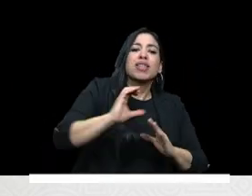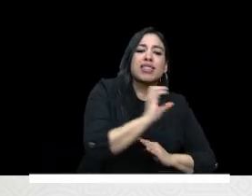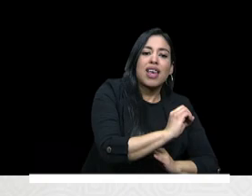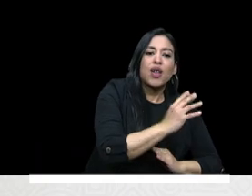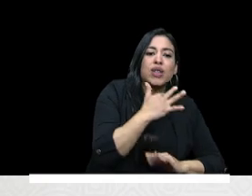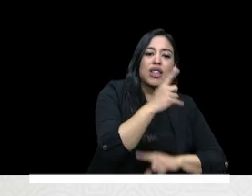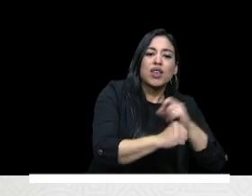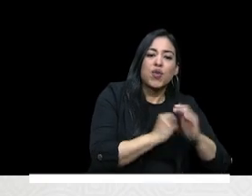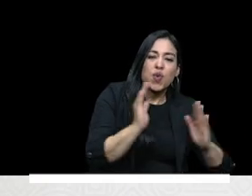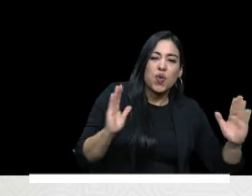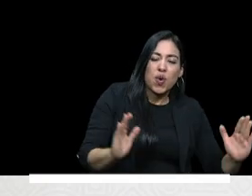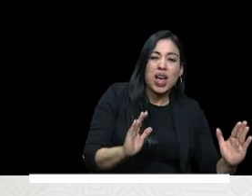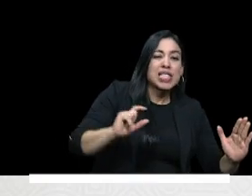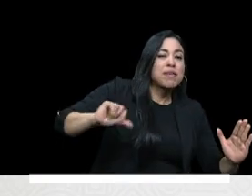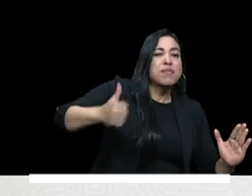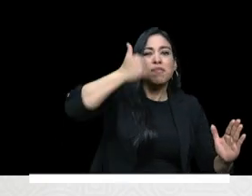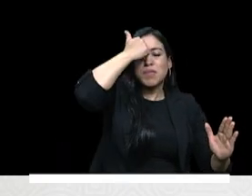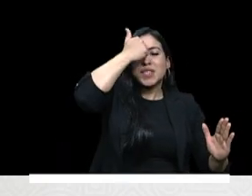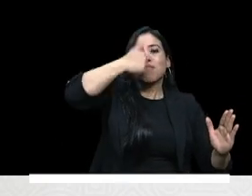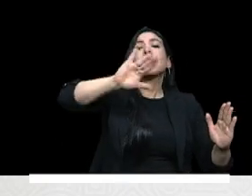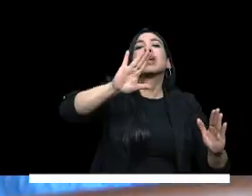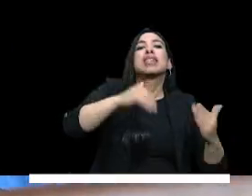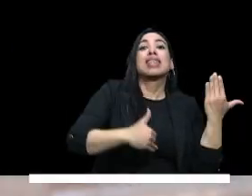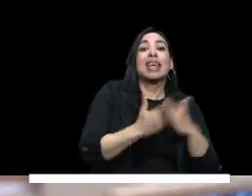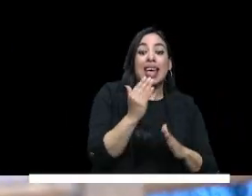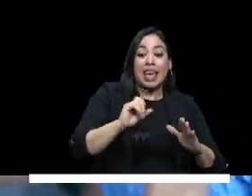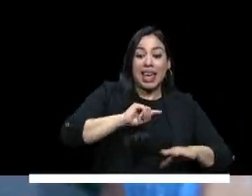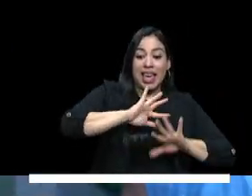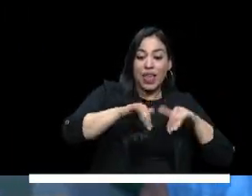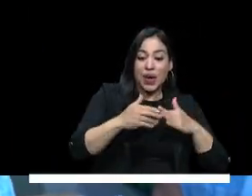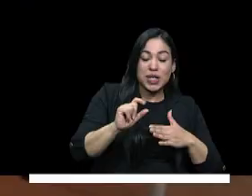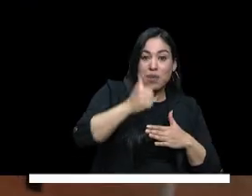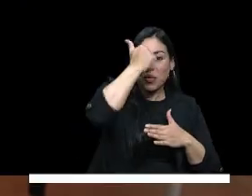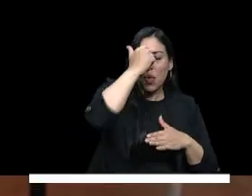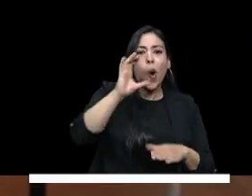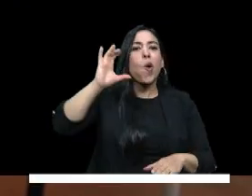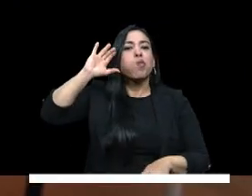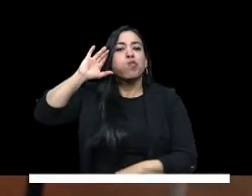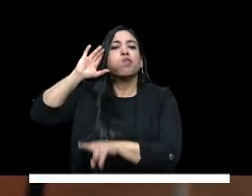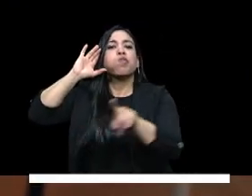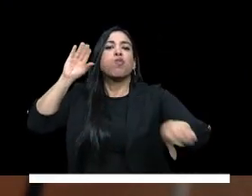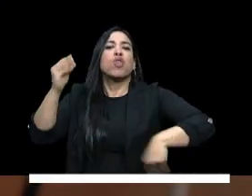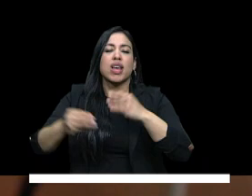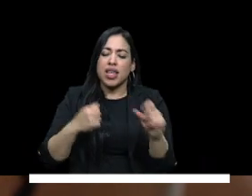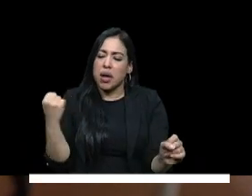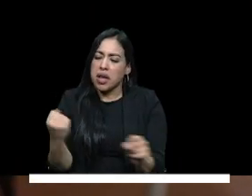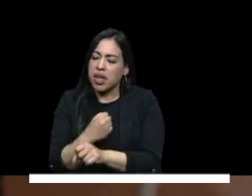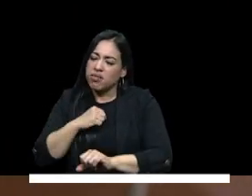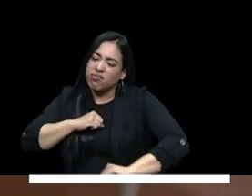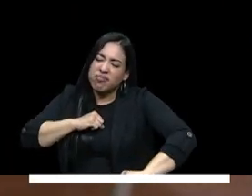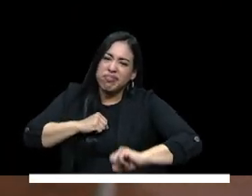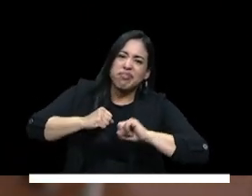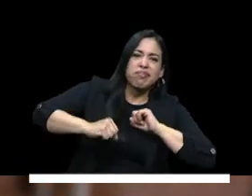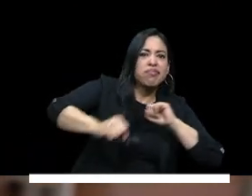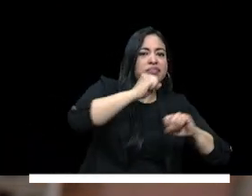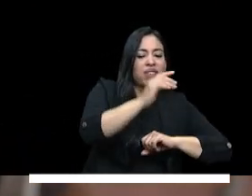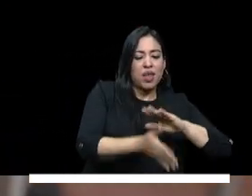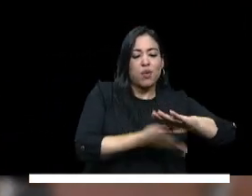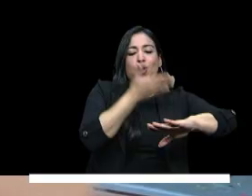infancia específicamente la educación inicial en este momento nos encontramos trabajando fuertemente la